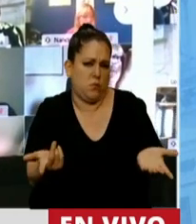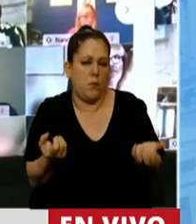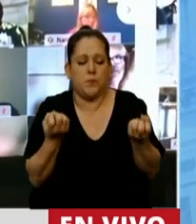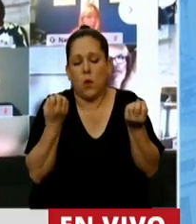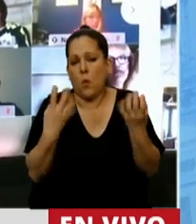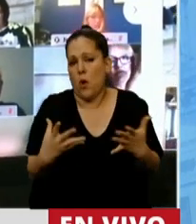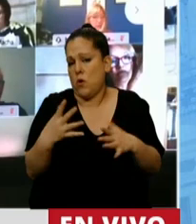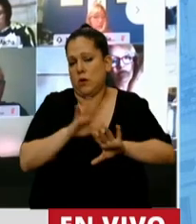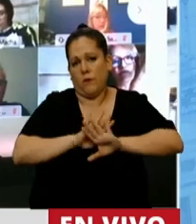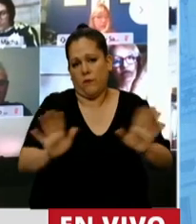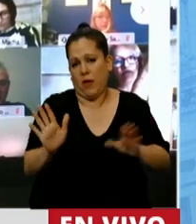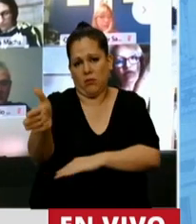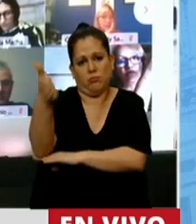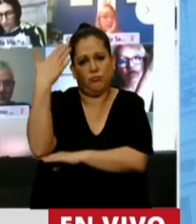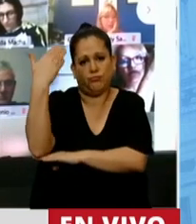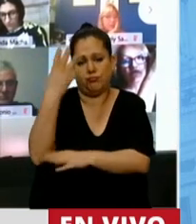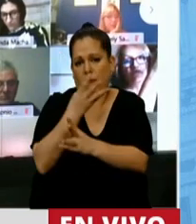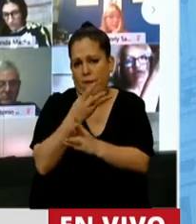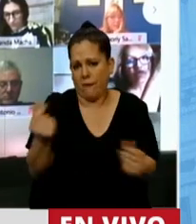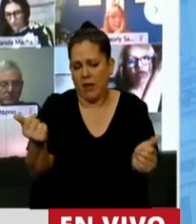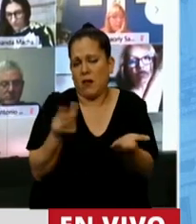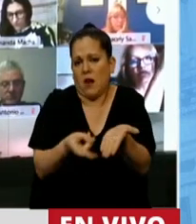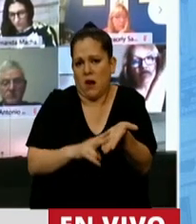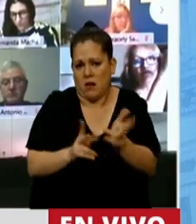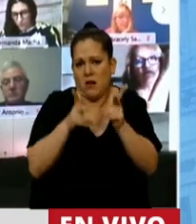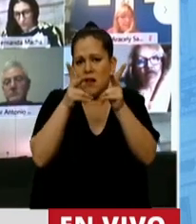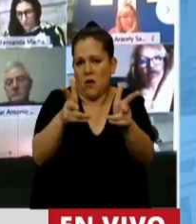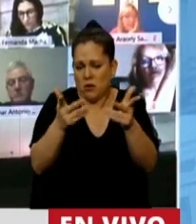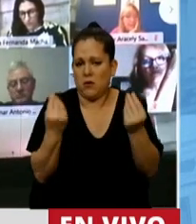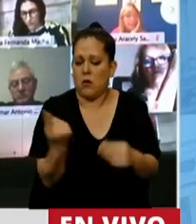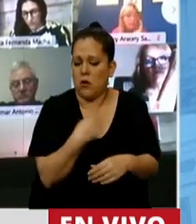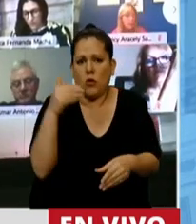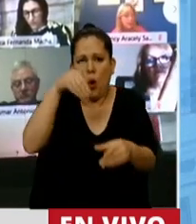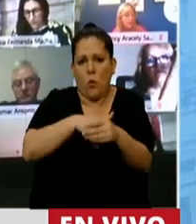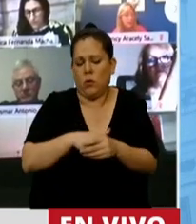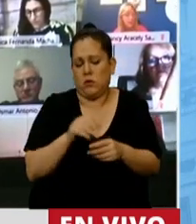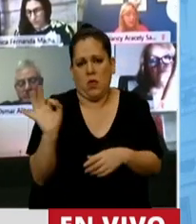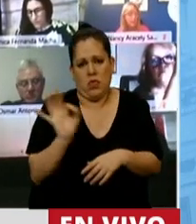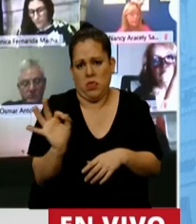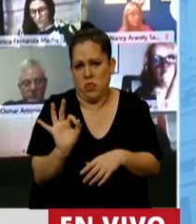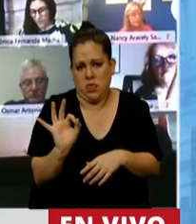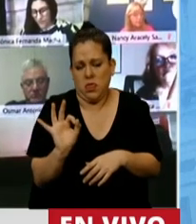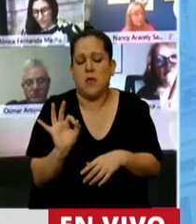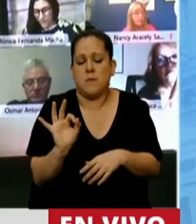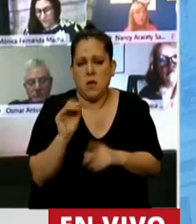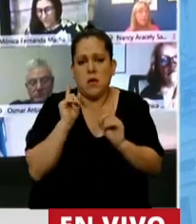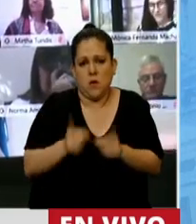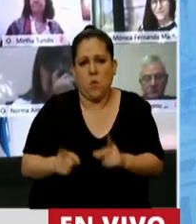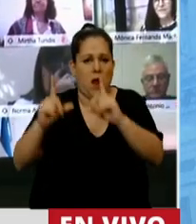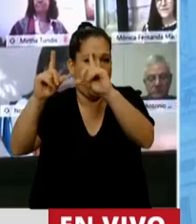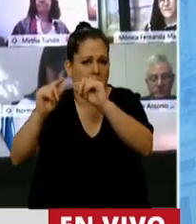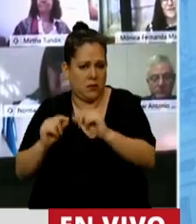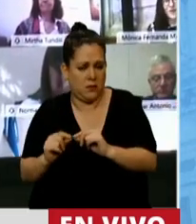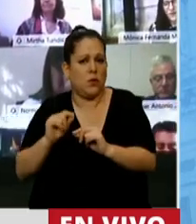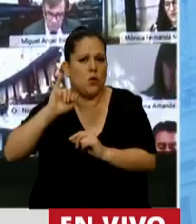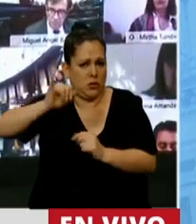con esto doy por terminada mi exposición, reitero entonces nuestra abstención en general y el acompañamiento en particular